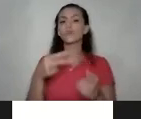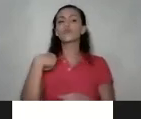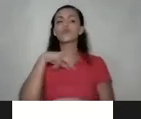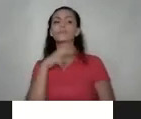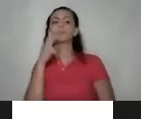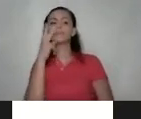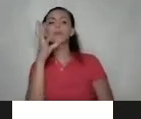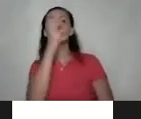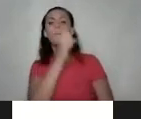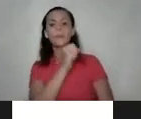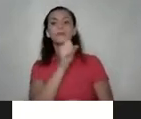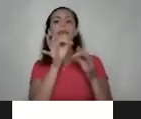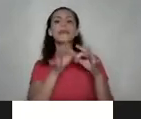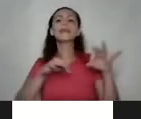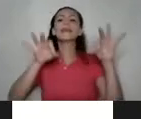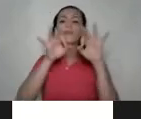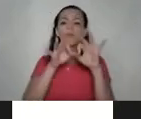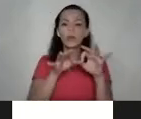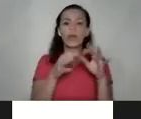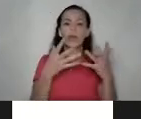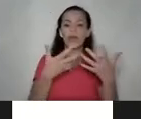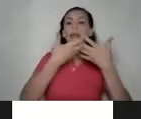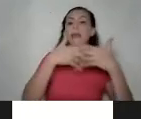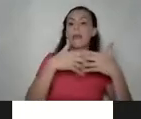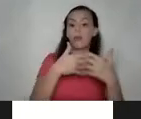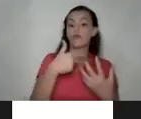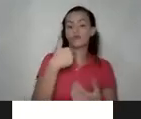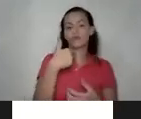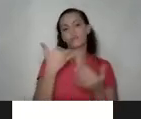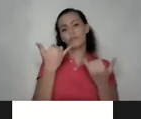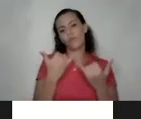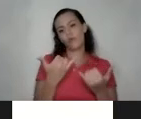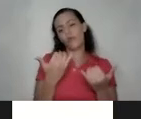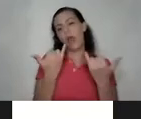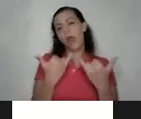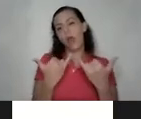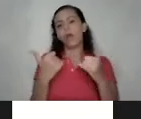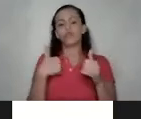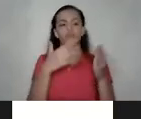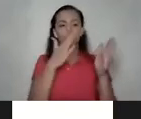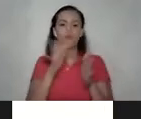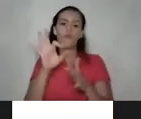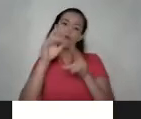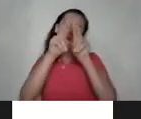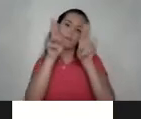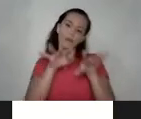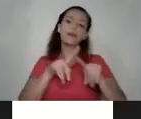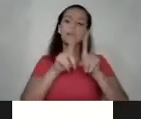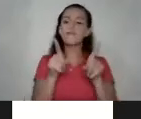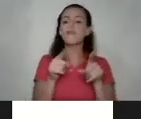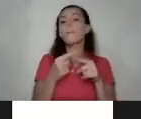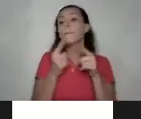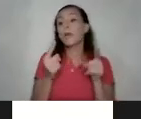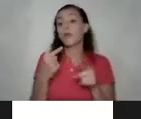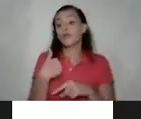empresa que es donde yo bueno ahora igualmente paso de manera virtual un poco diferente pero donde yo paso hasta la mitad de mi tiempo un tercio de mi tiempo